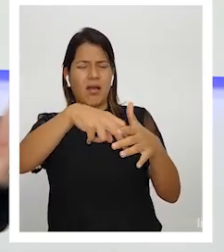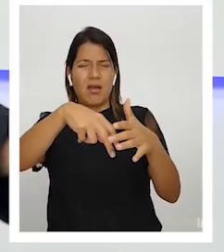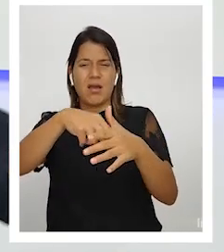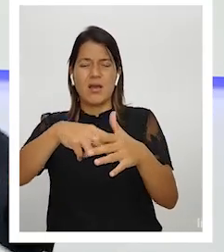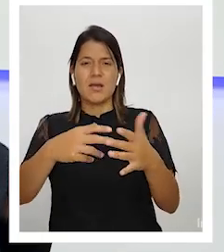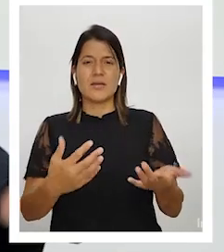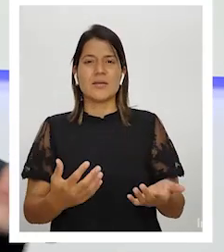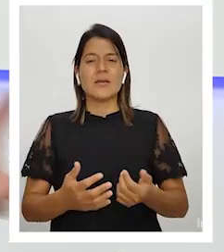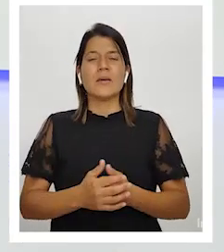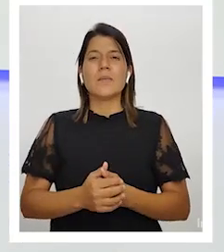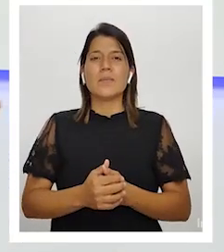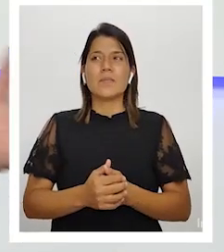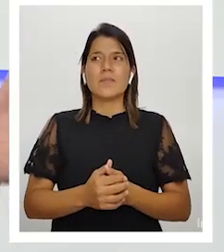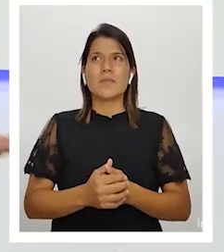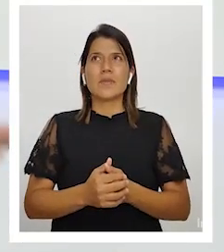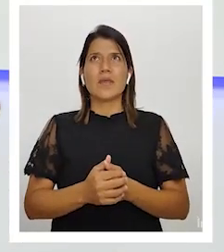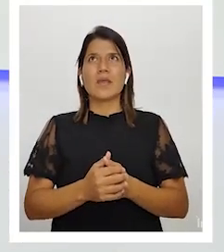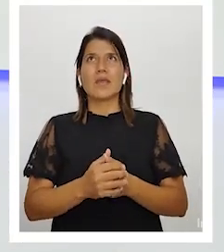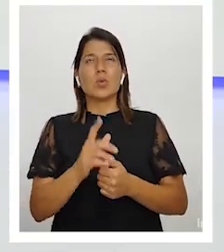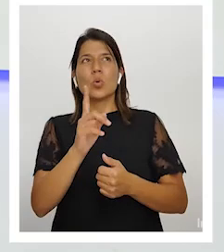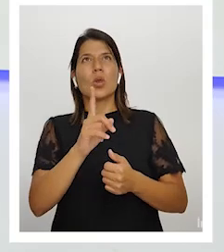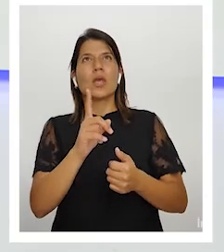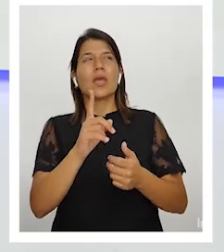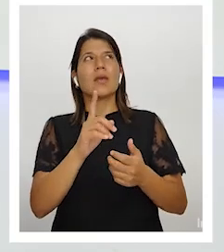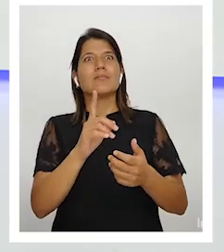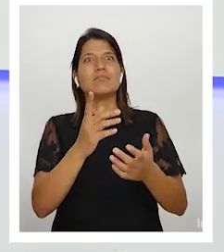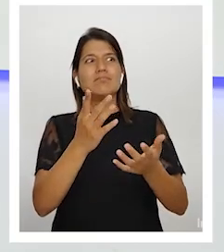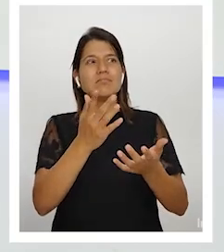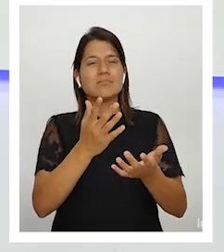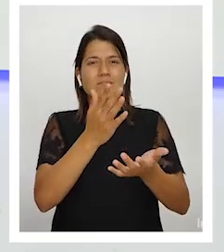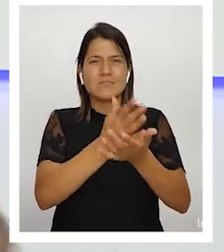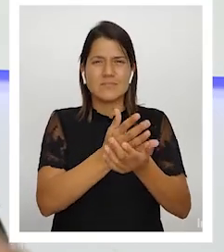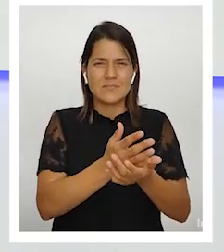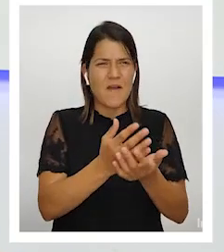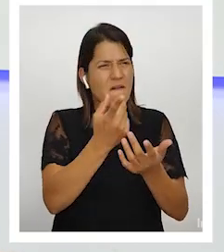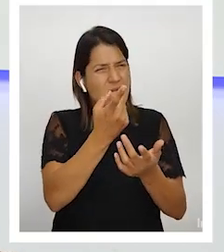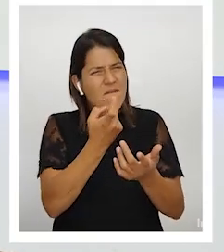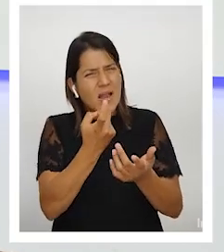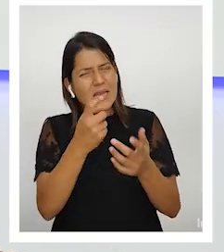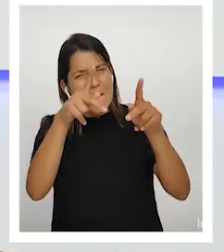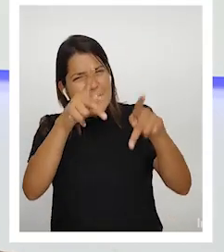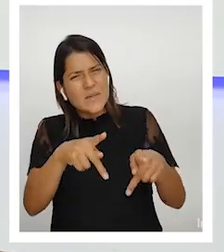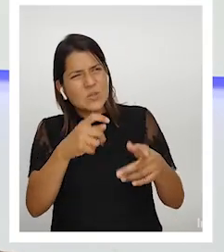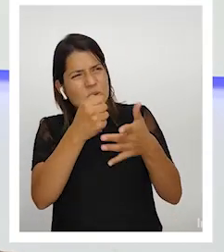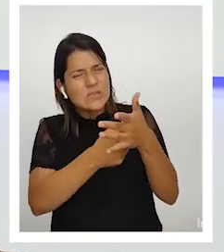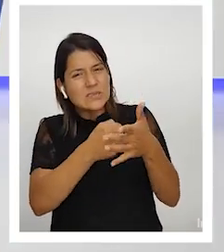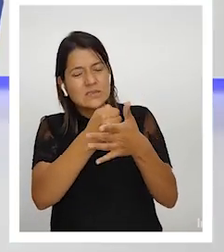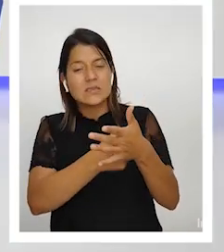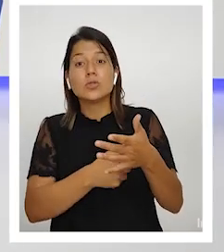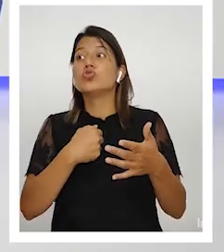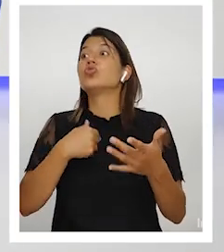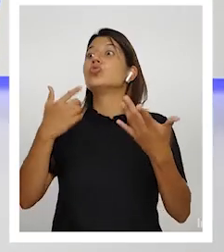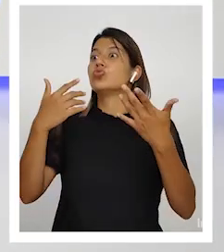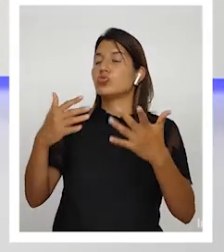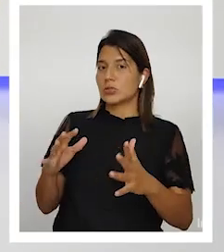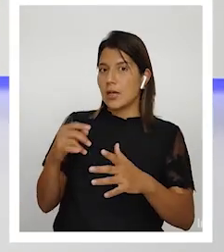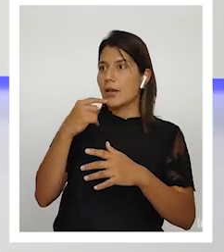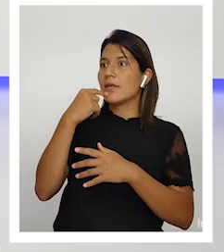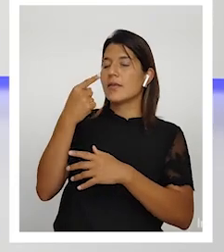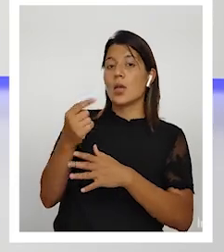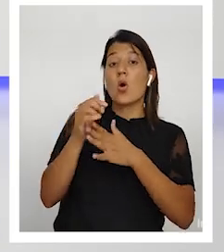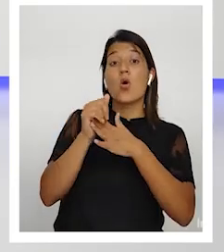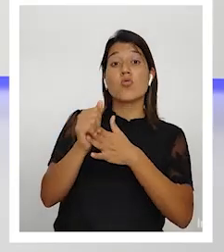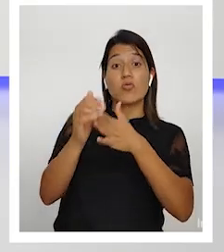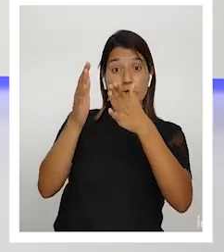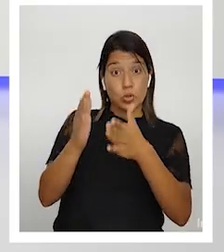se venga abajo o sea es que nos falta nos falta gente que ponga los puntos sobre las cías diciéndole que los rectores conare